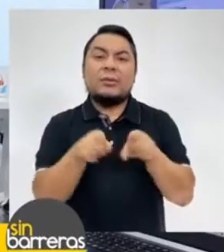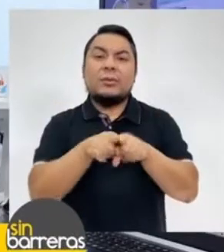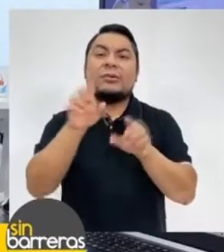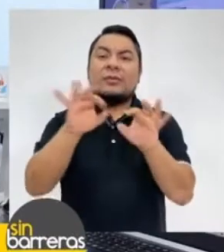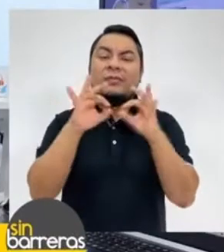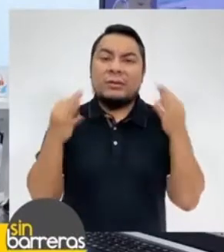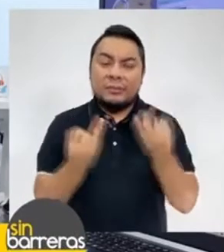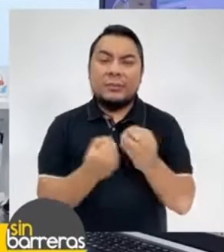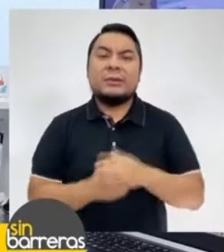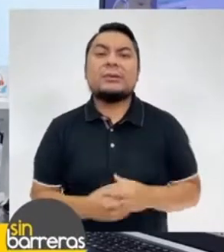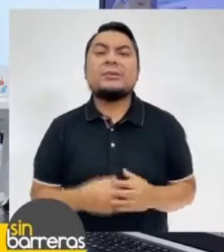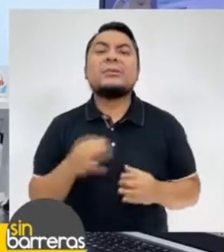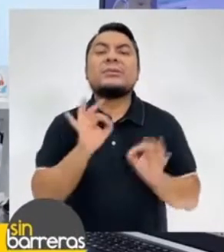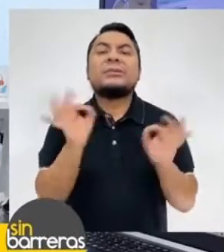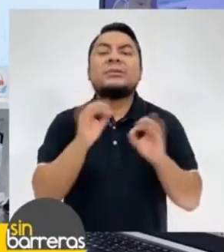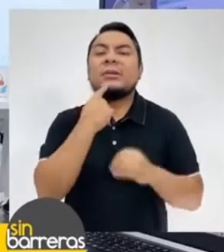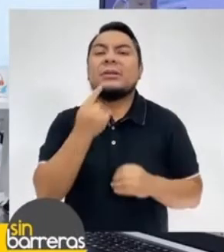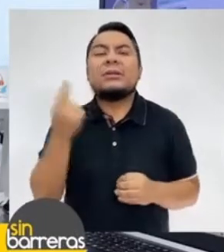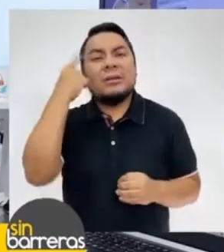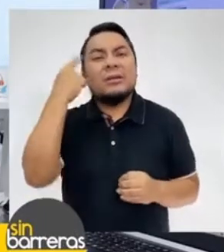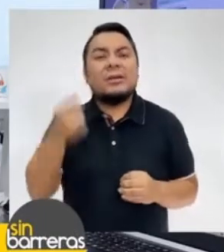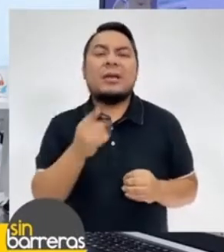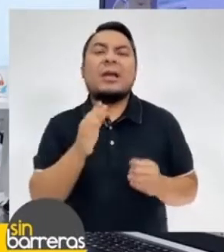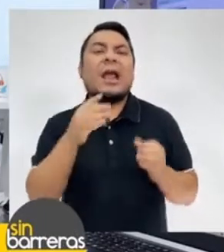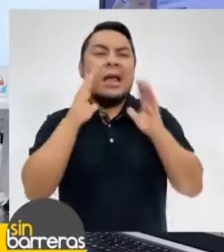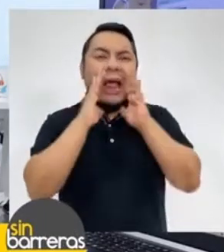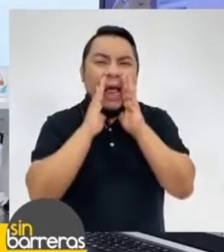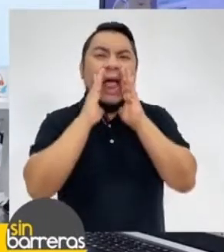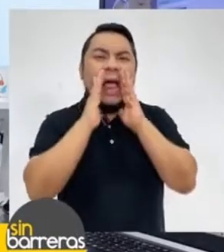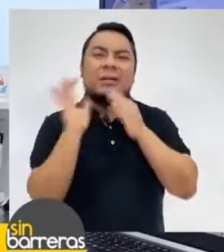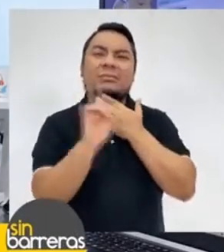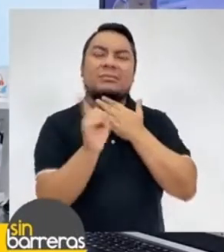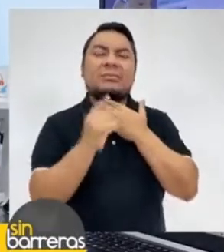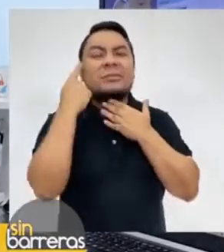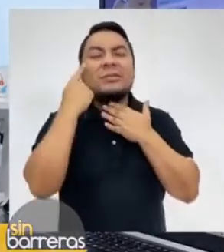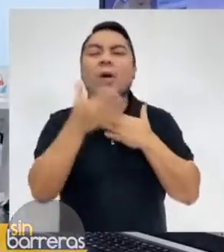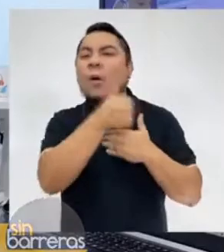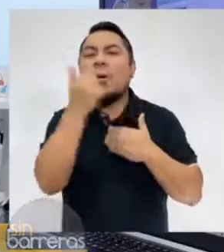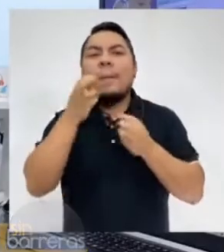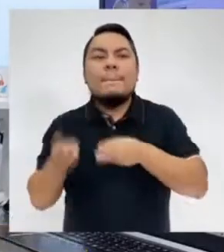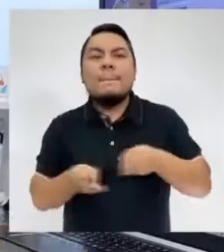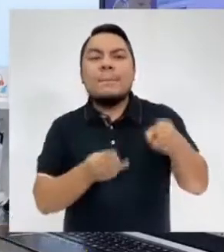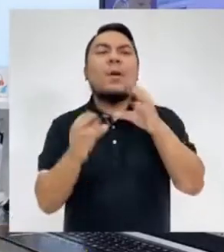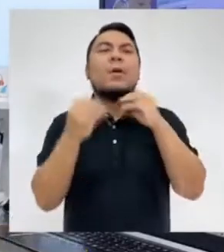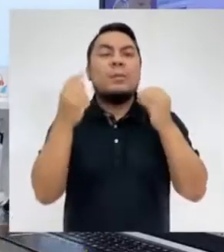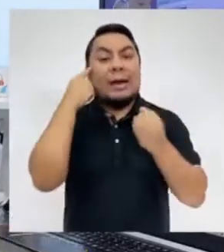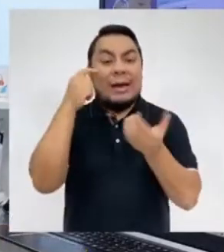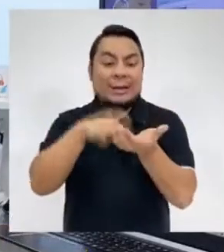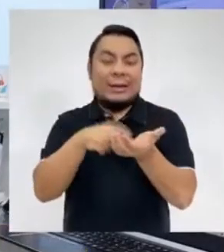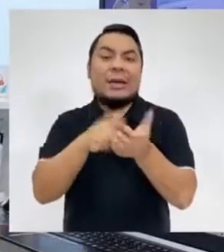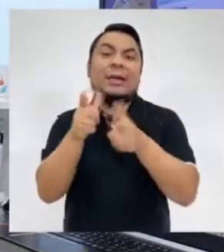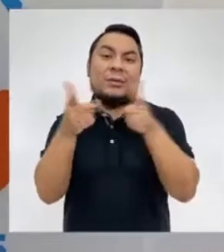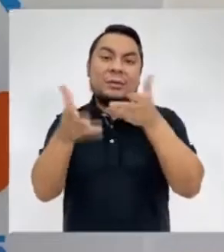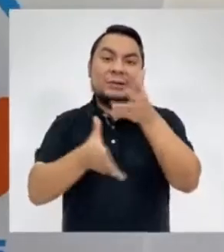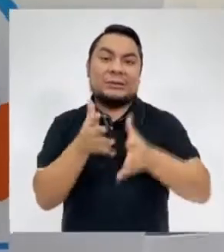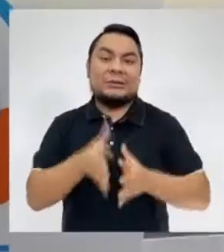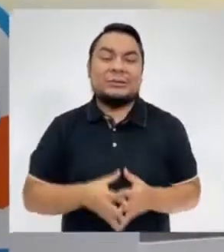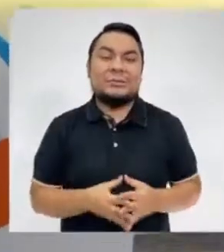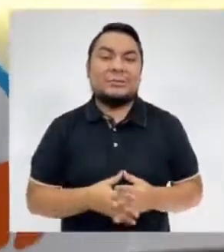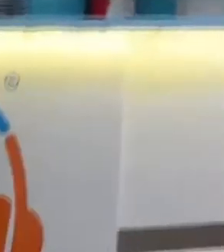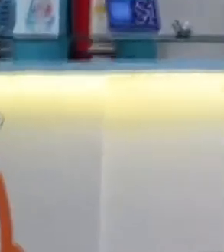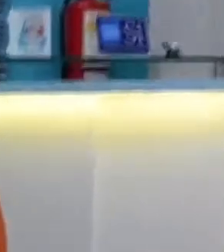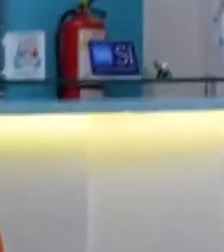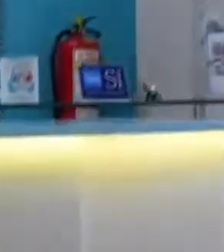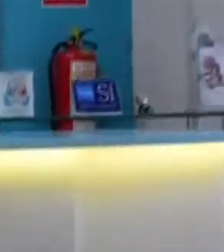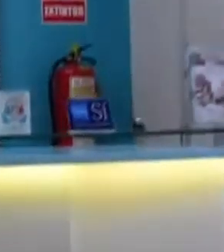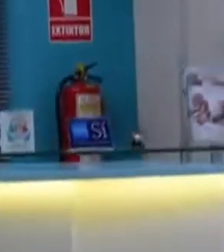igual en su familia sin estar llegando a los extremos de estar gritando y pueden poder emplear otras herramientas como en este caso el lenguaje de señas